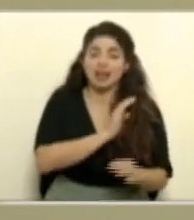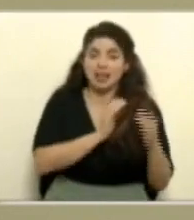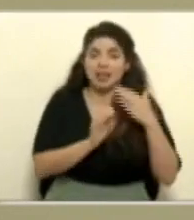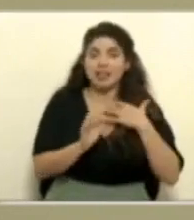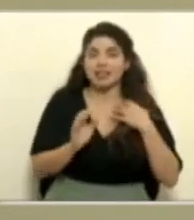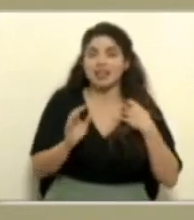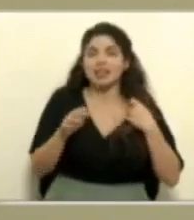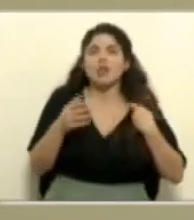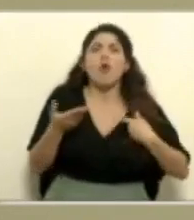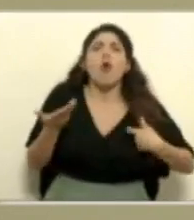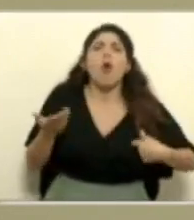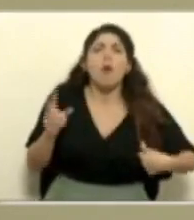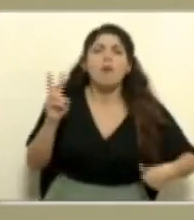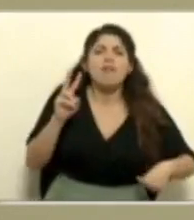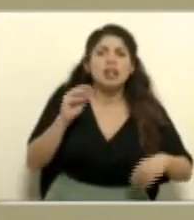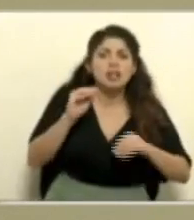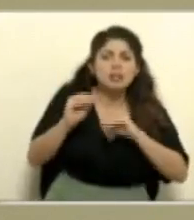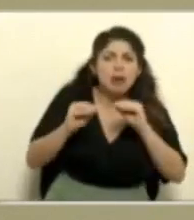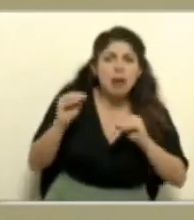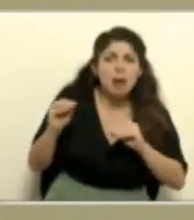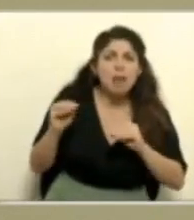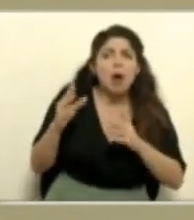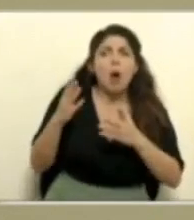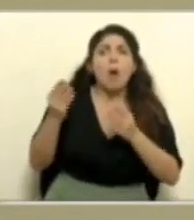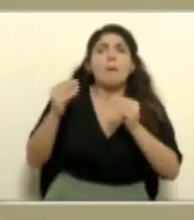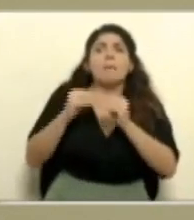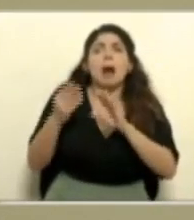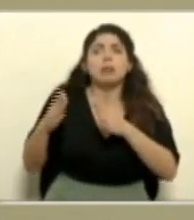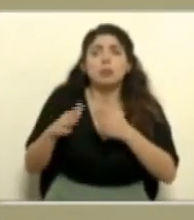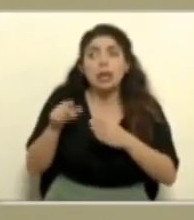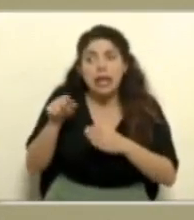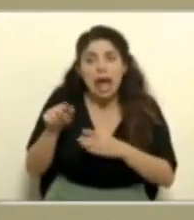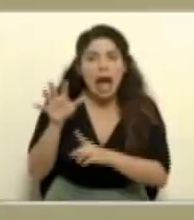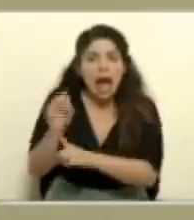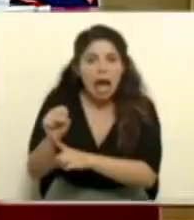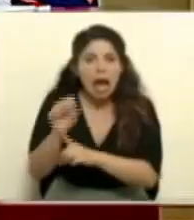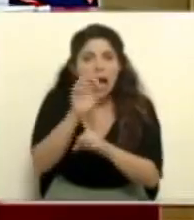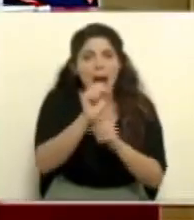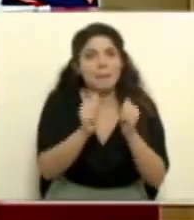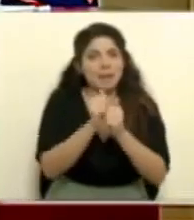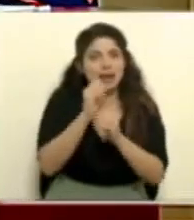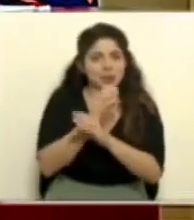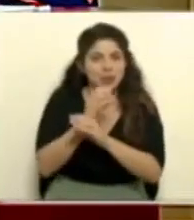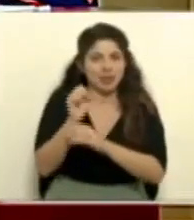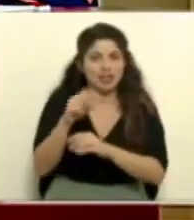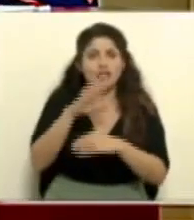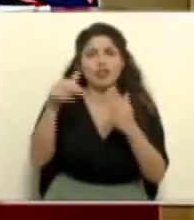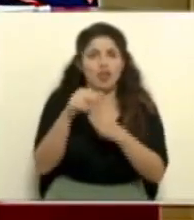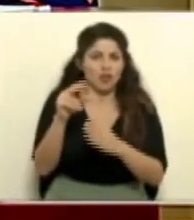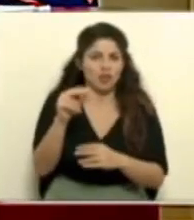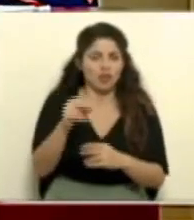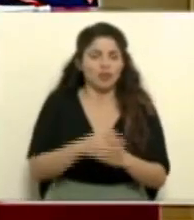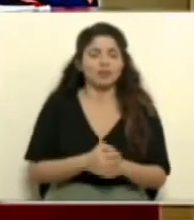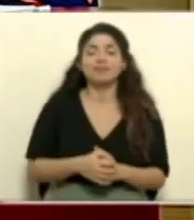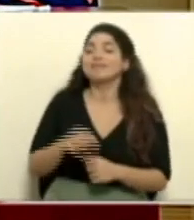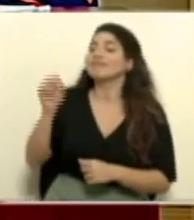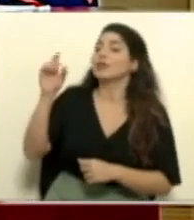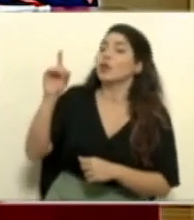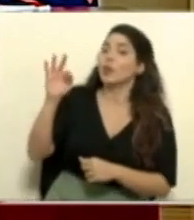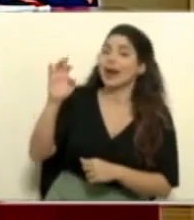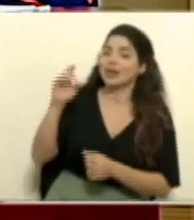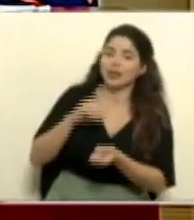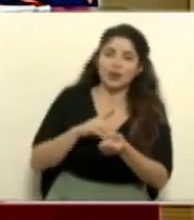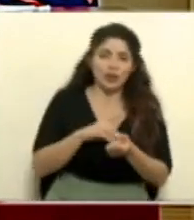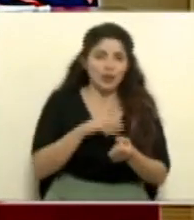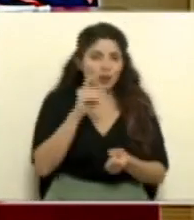cómo se transmite el virus o cómo puede provocar mal muerte doctor Duarte sí efectivamente con